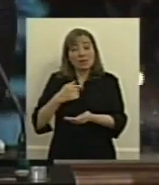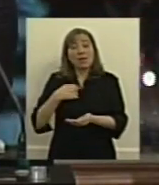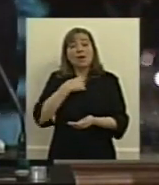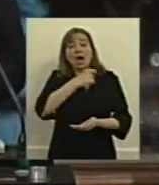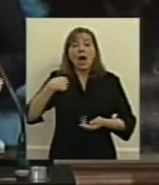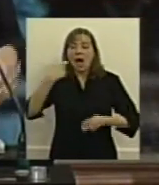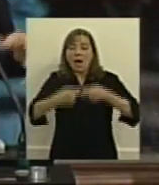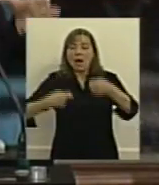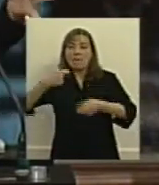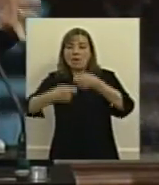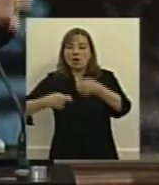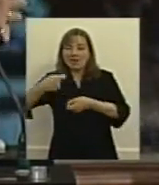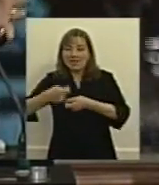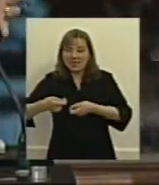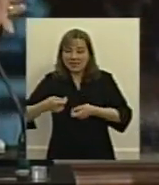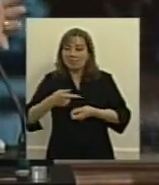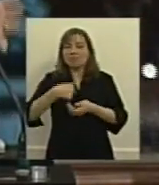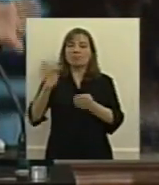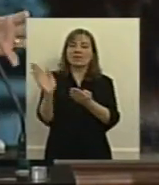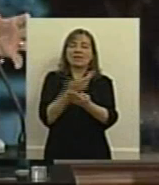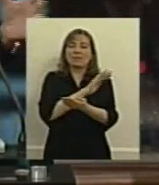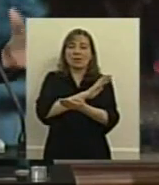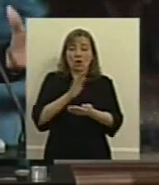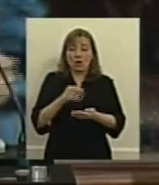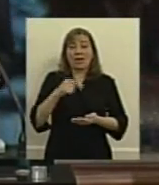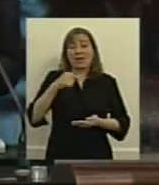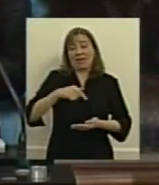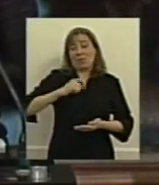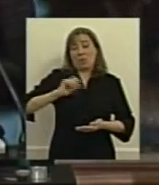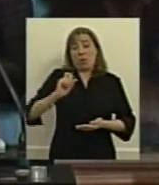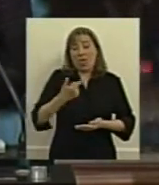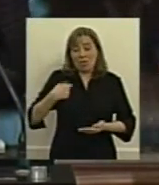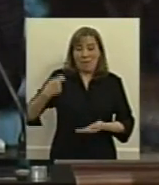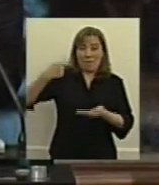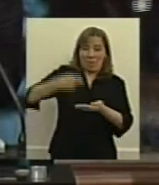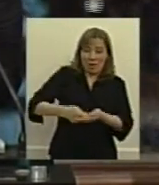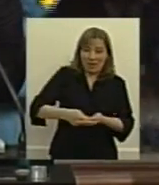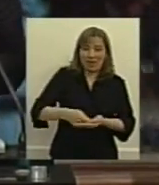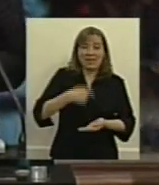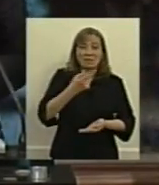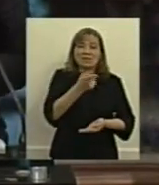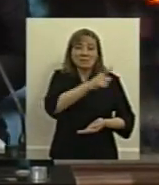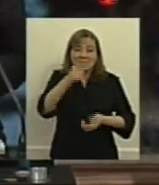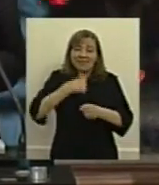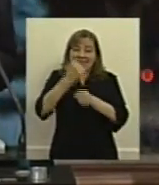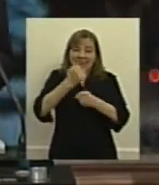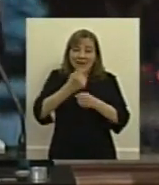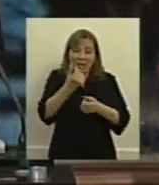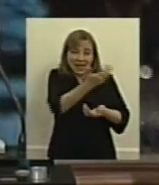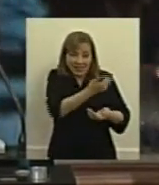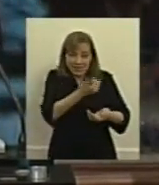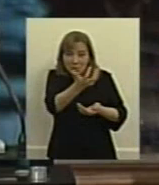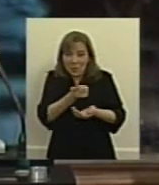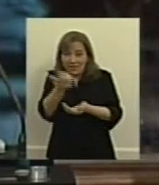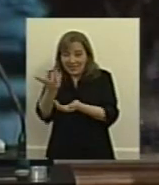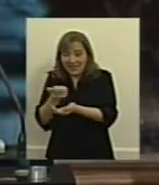los aportes las contribuciones son las que hace el sector patronal y los aportes es lo que se le descuenta a cada trabajador o sea que este